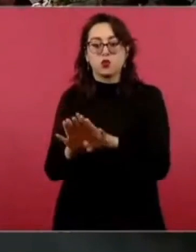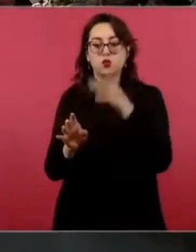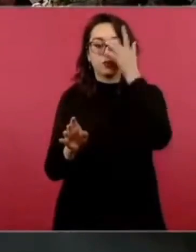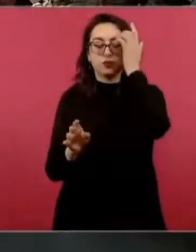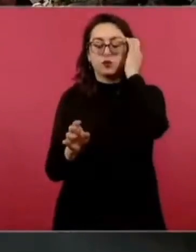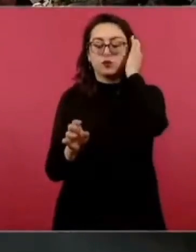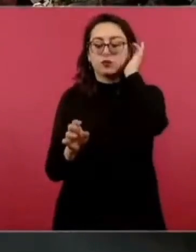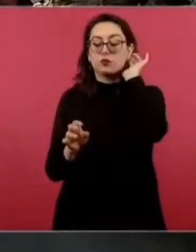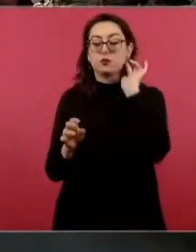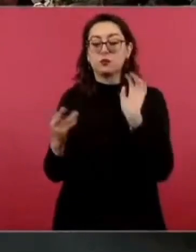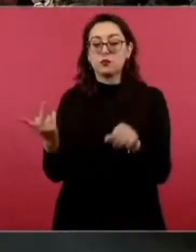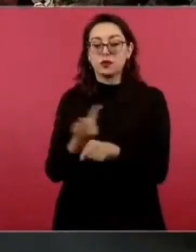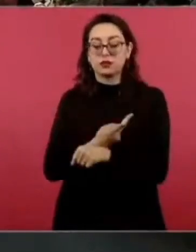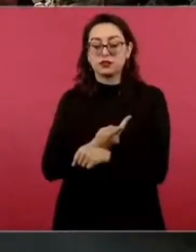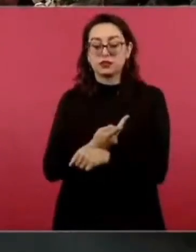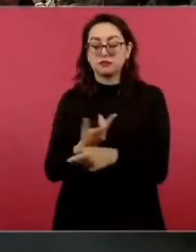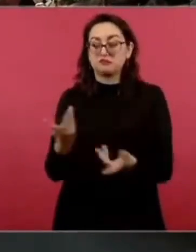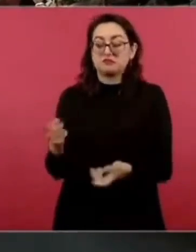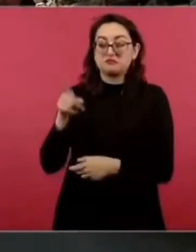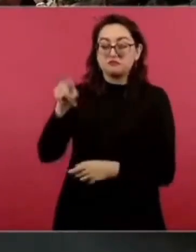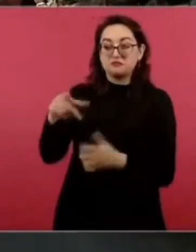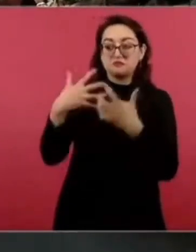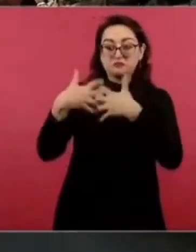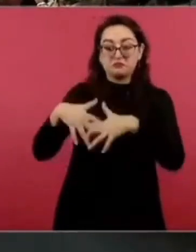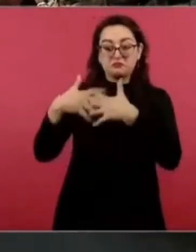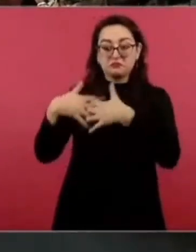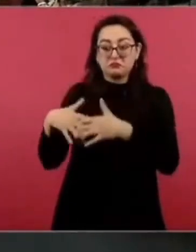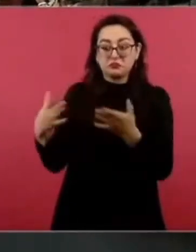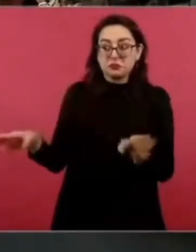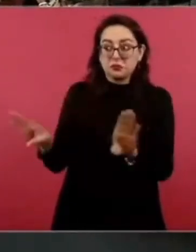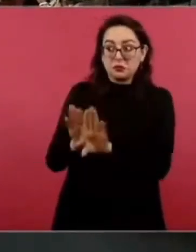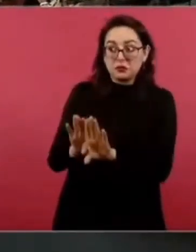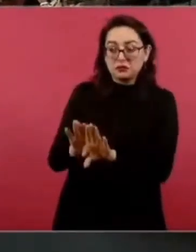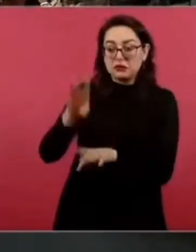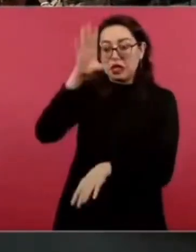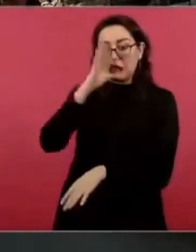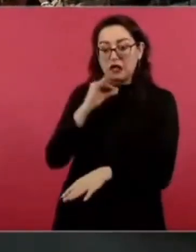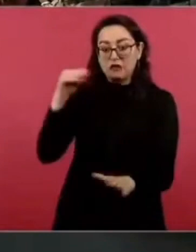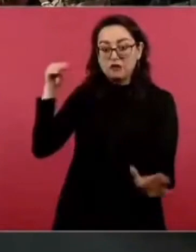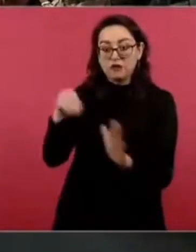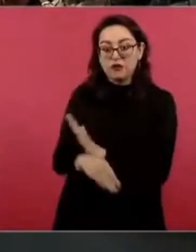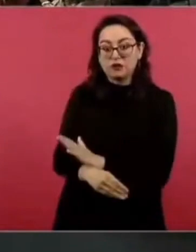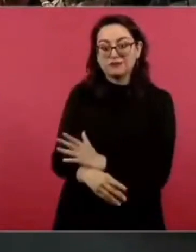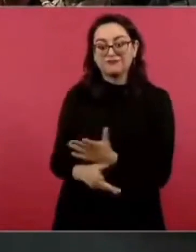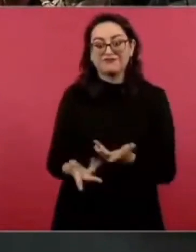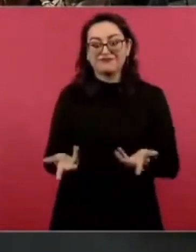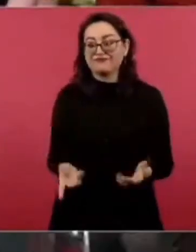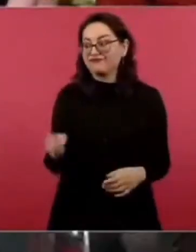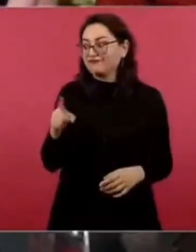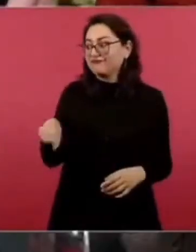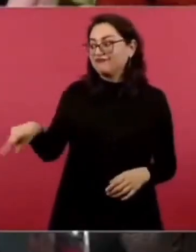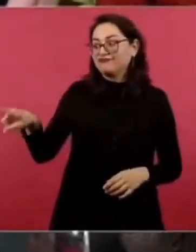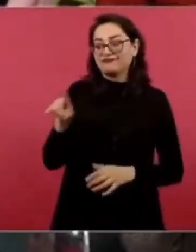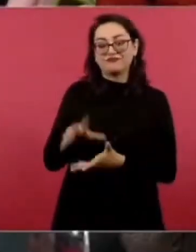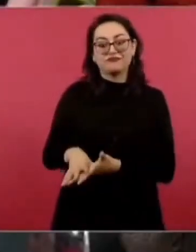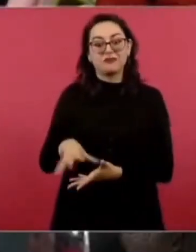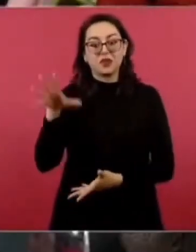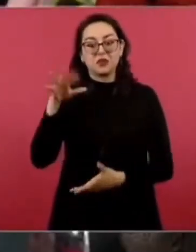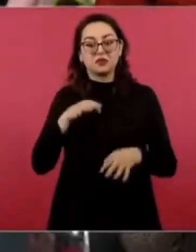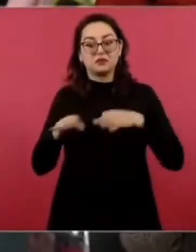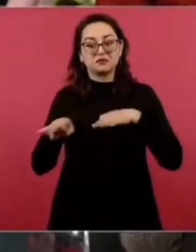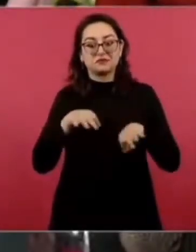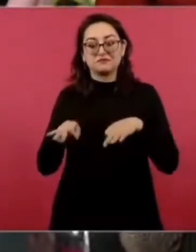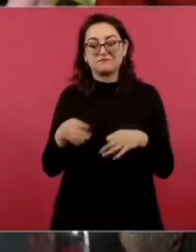dependen en gran medida de la situación de altos hornos de México. Es una ciudad que se basa en esta actividad